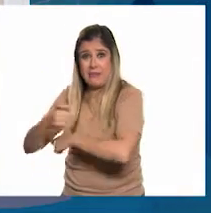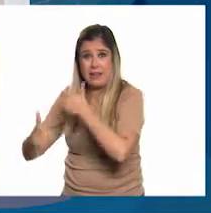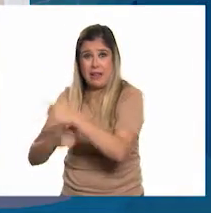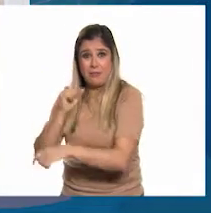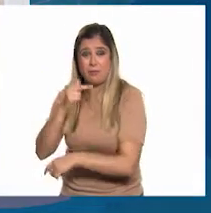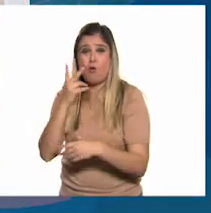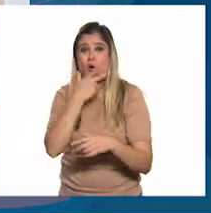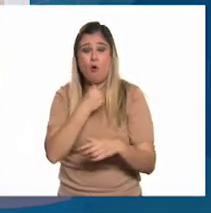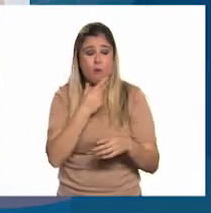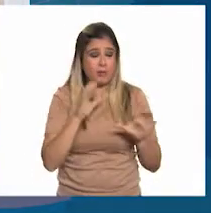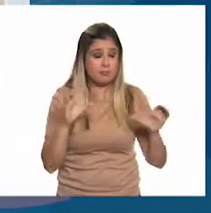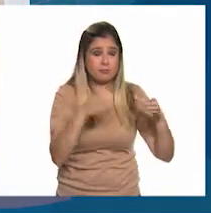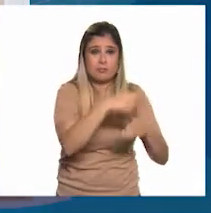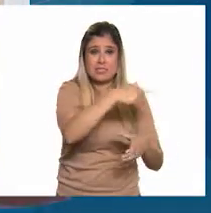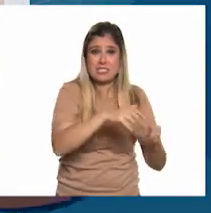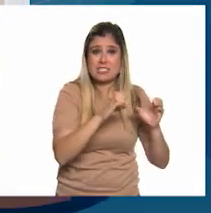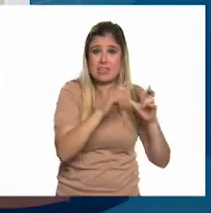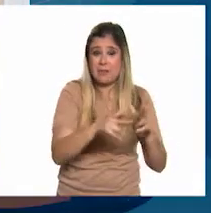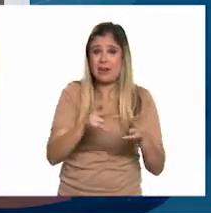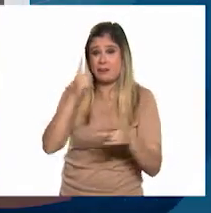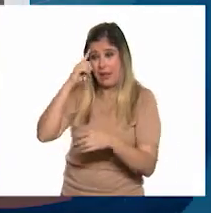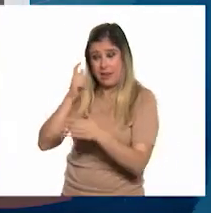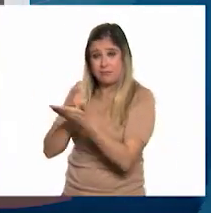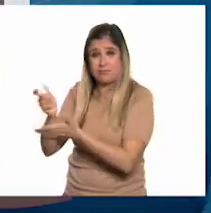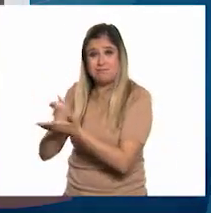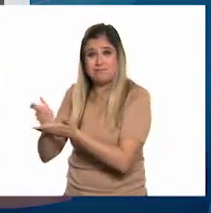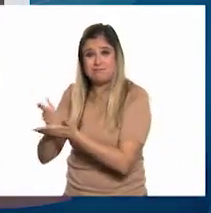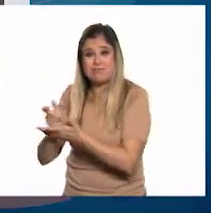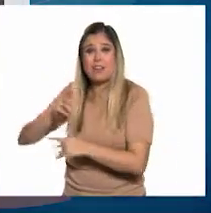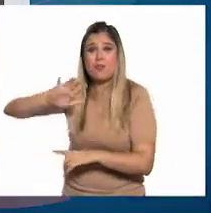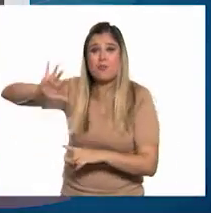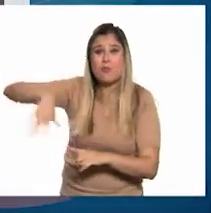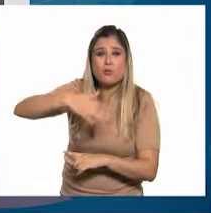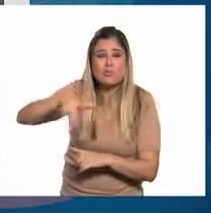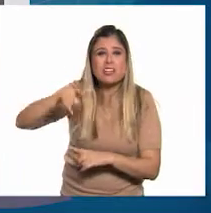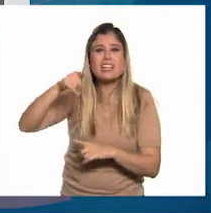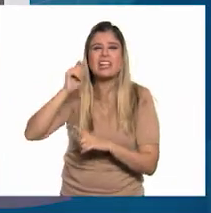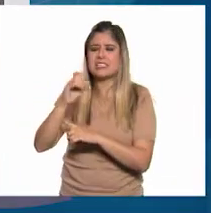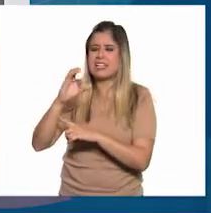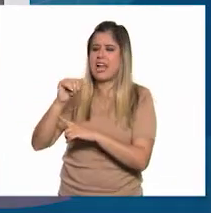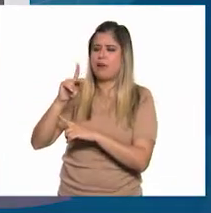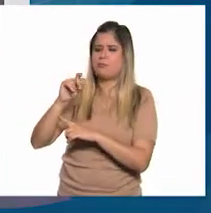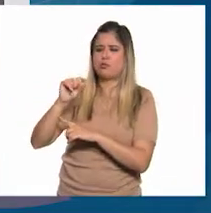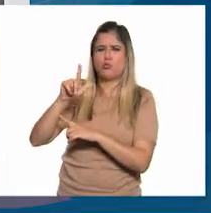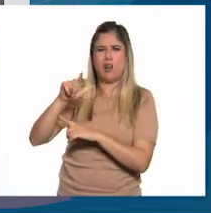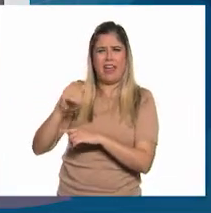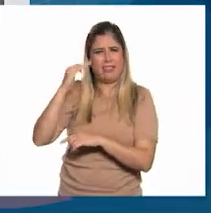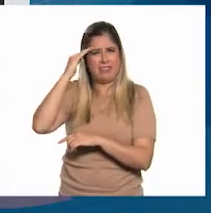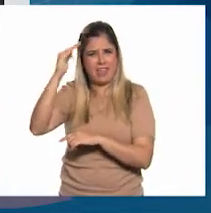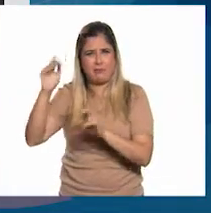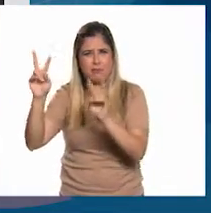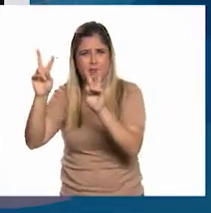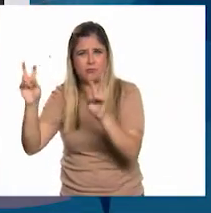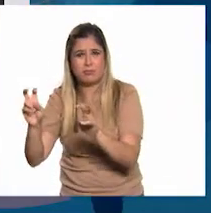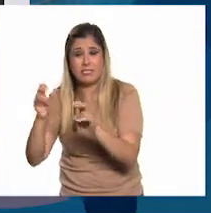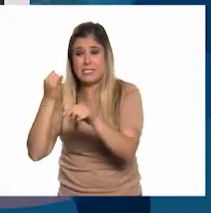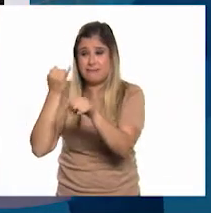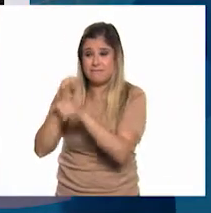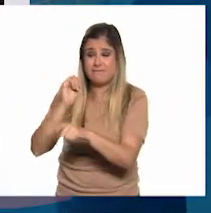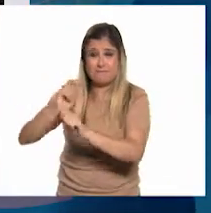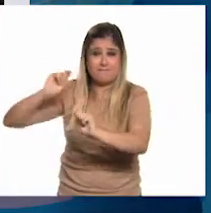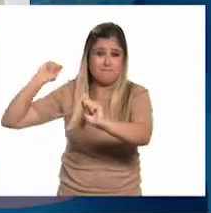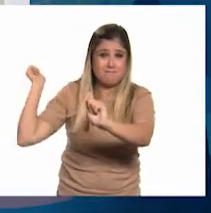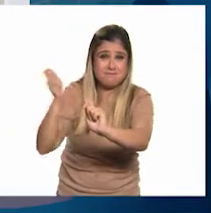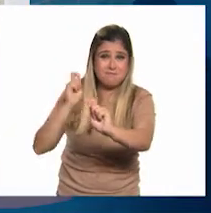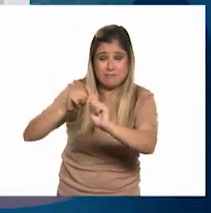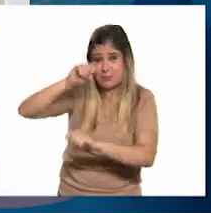de la comunidad chapaneca, penetra en las entrañas de la tierra en busca de la llamada cápsula del tiempo. El cincel, el mazo, la